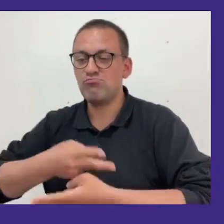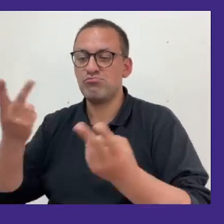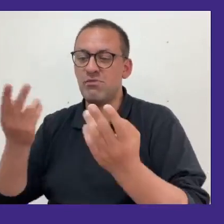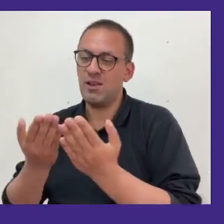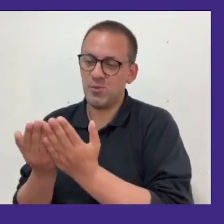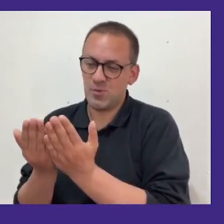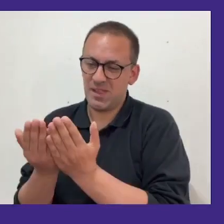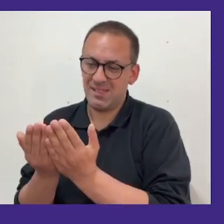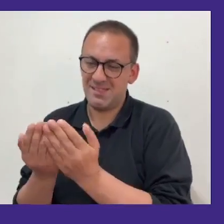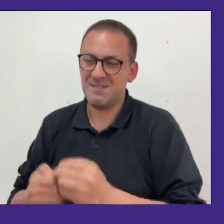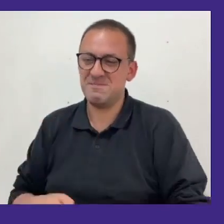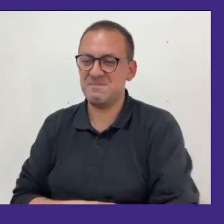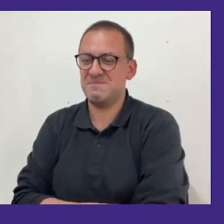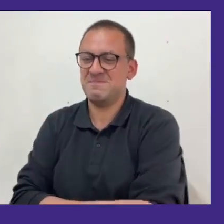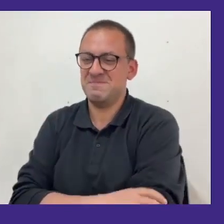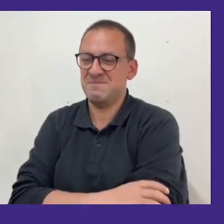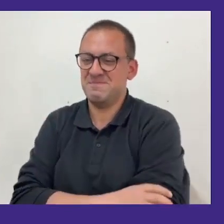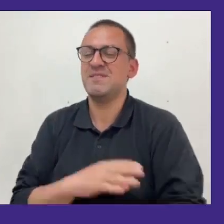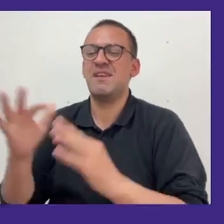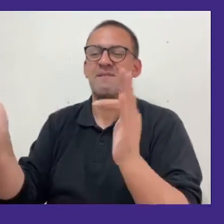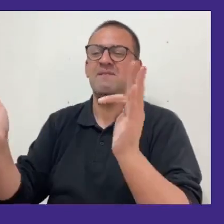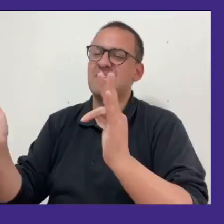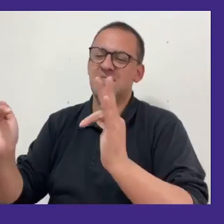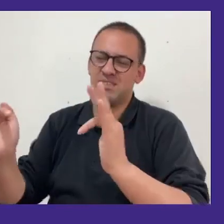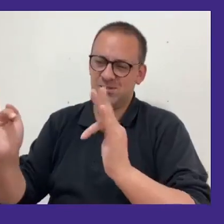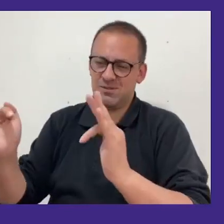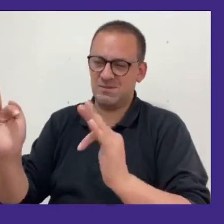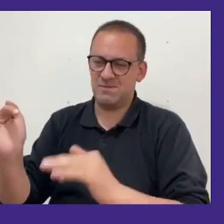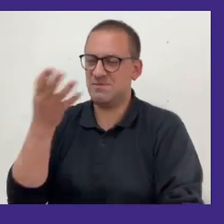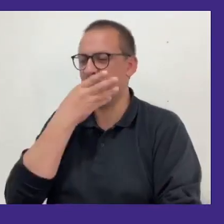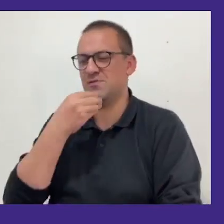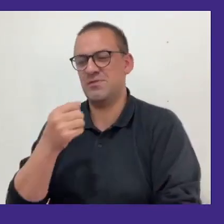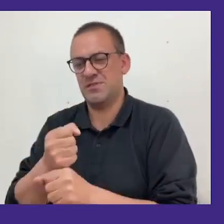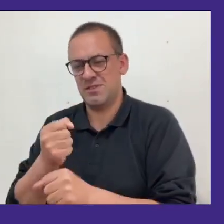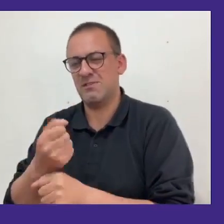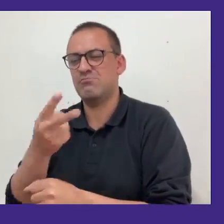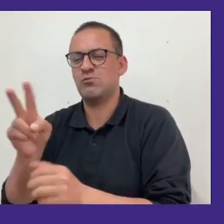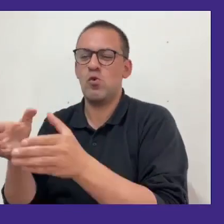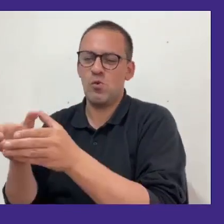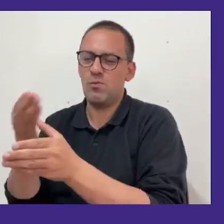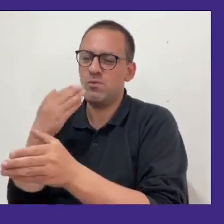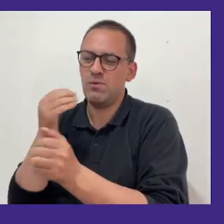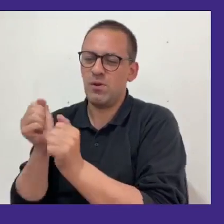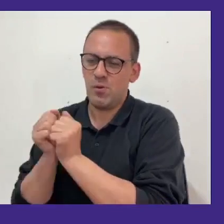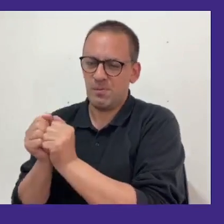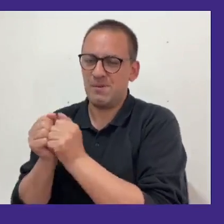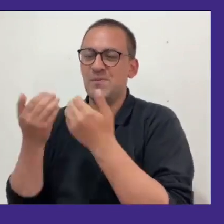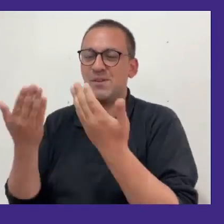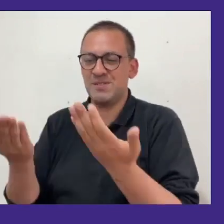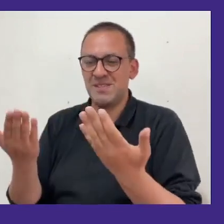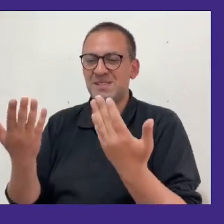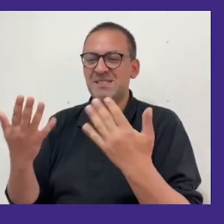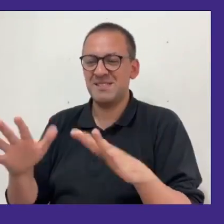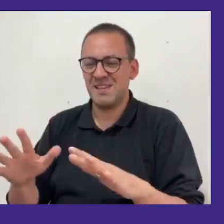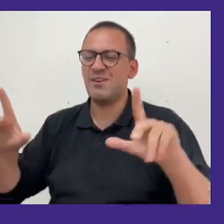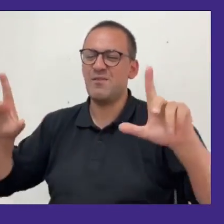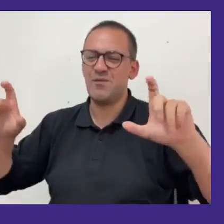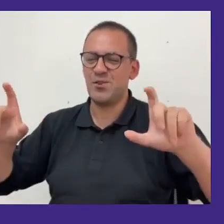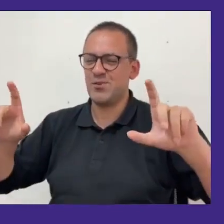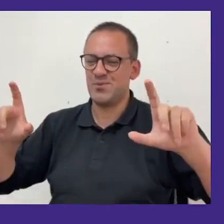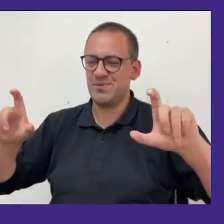que felicidades María José por este proyecto a ti y a tus compañeros ahora sí después voy a sacar la foto